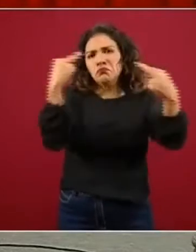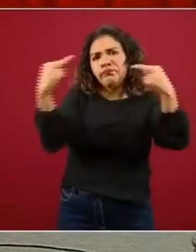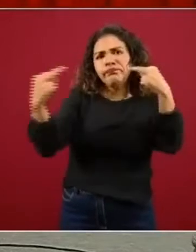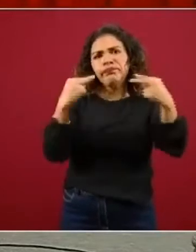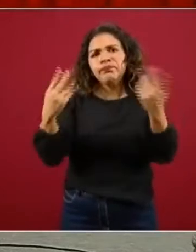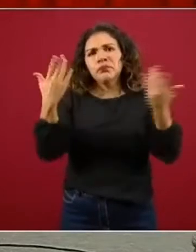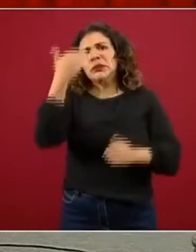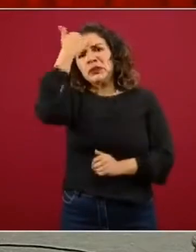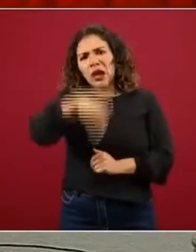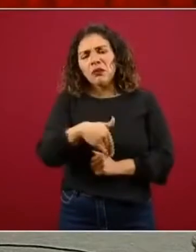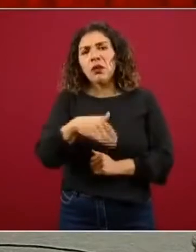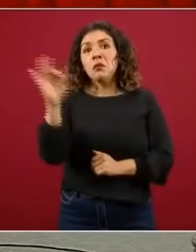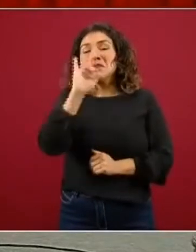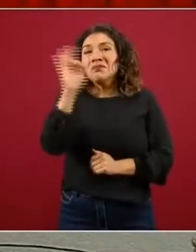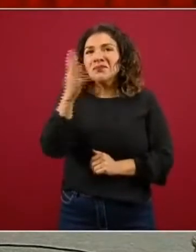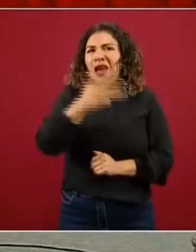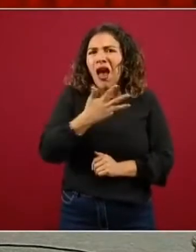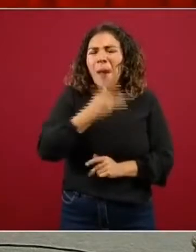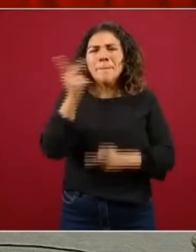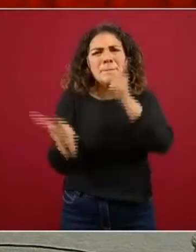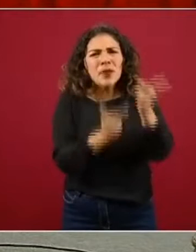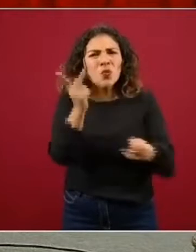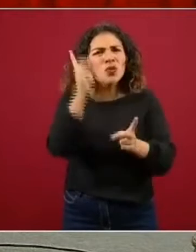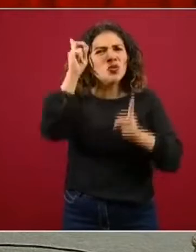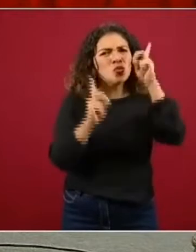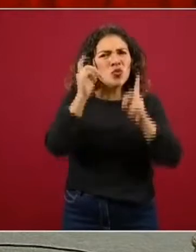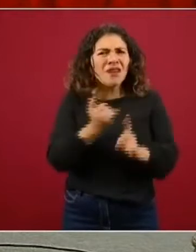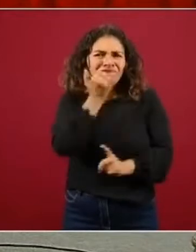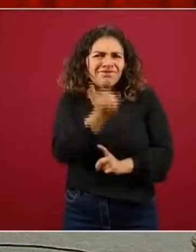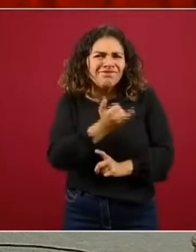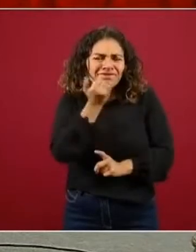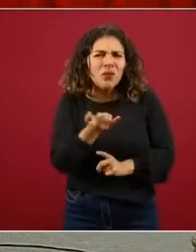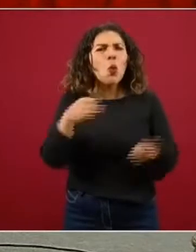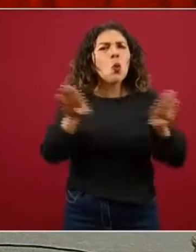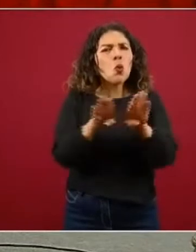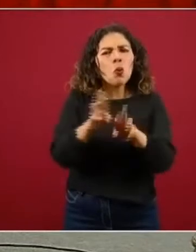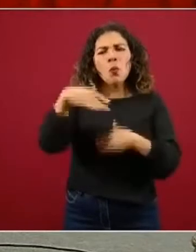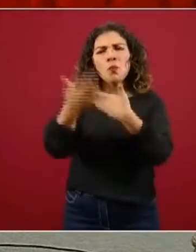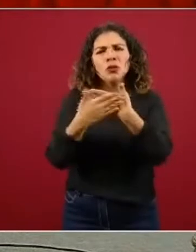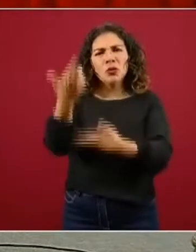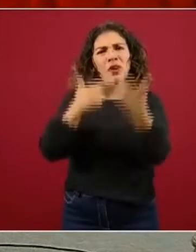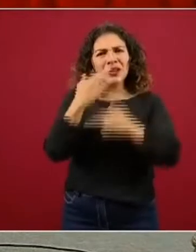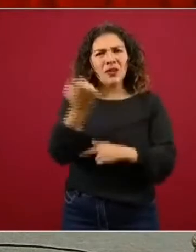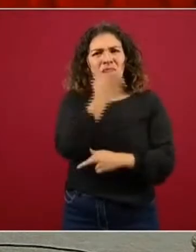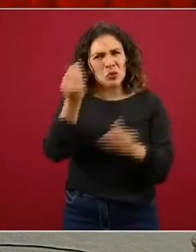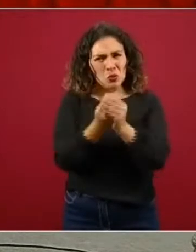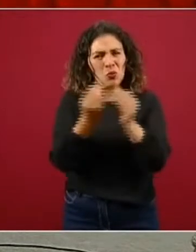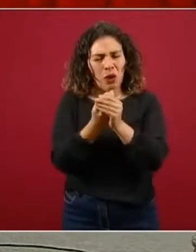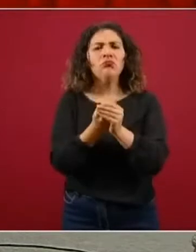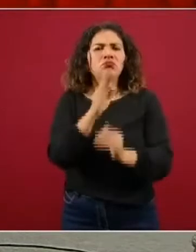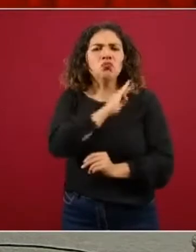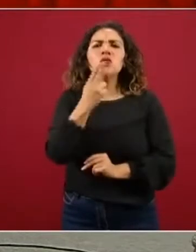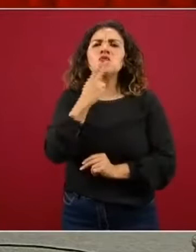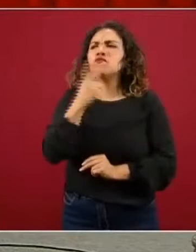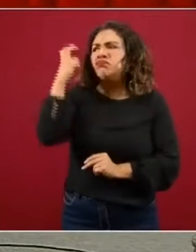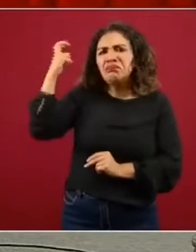sepan que si tienen preguntas, tienen dudas sobre el regreso a clases pueden utilizar